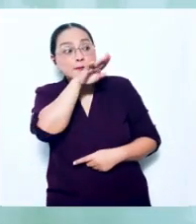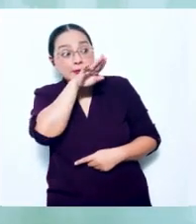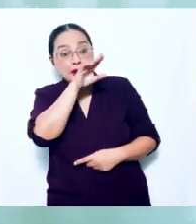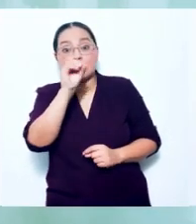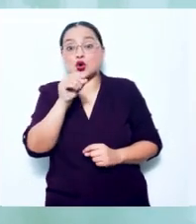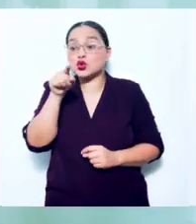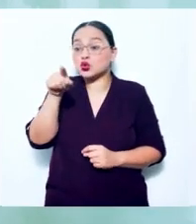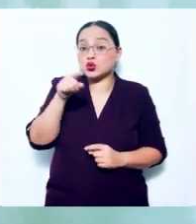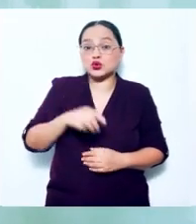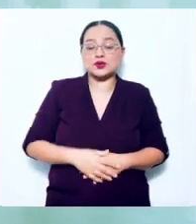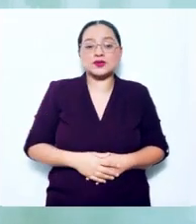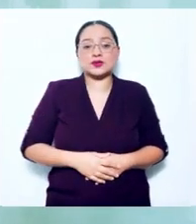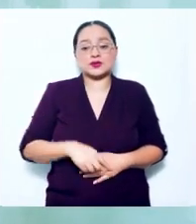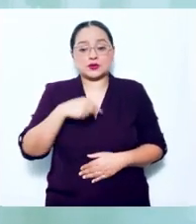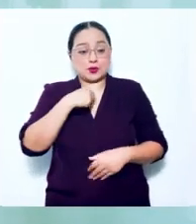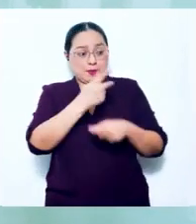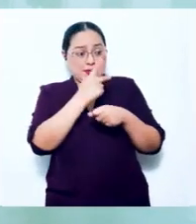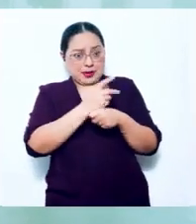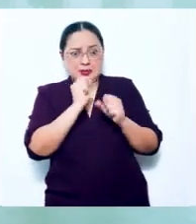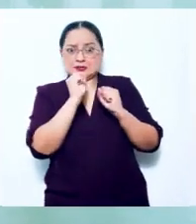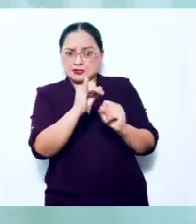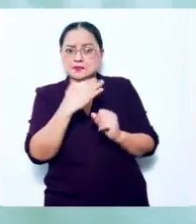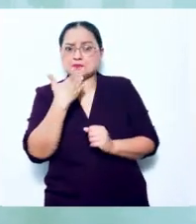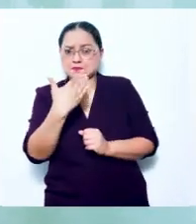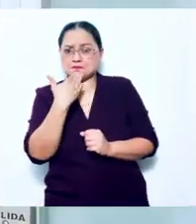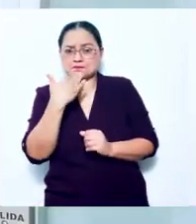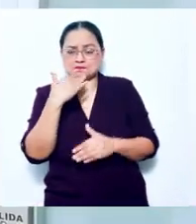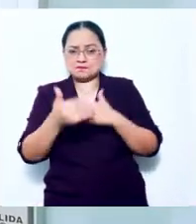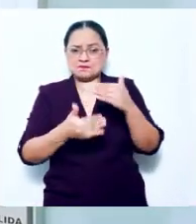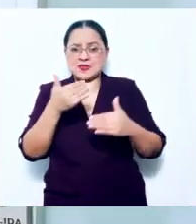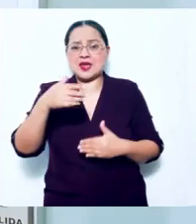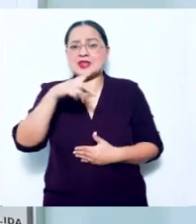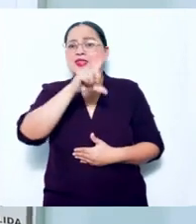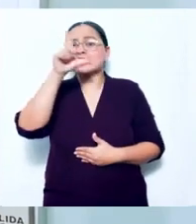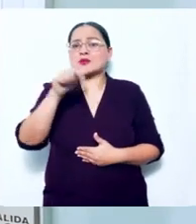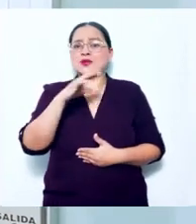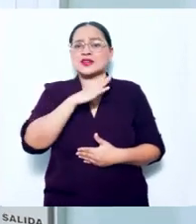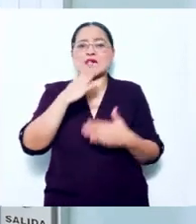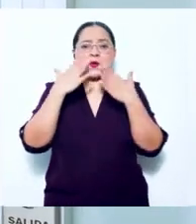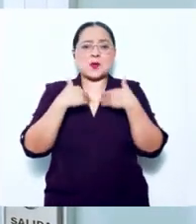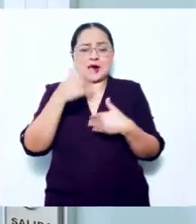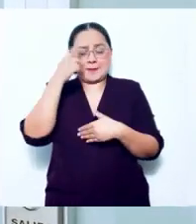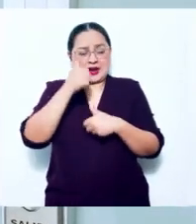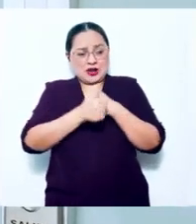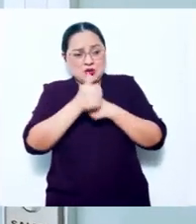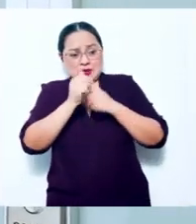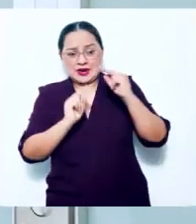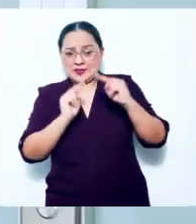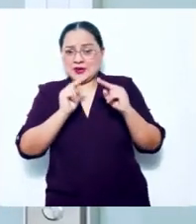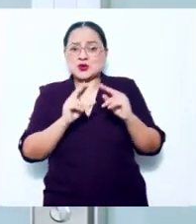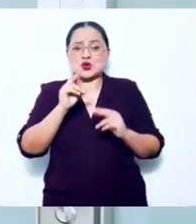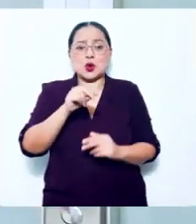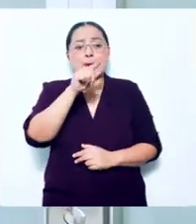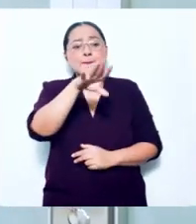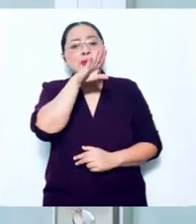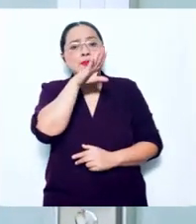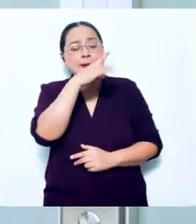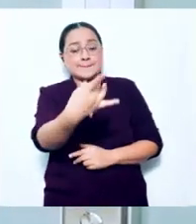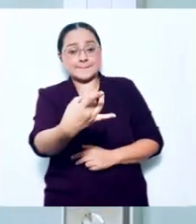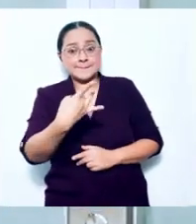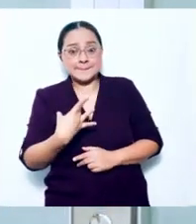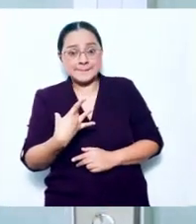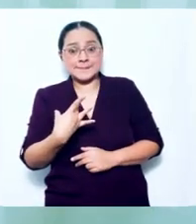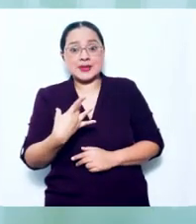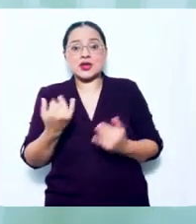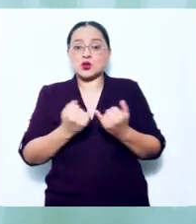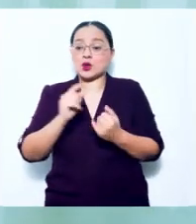Bueno, yo era muy bueno en el bachillerato, luego ya no tuve ese nivel de competencia y podría decir que